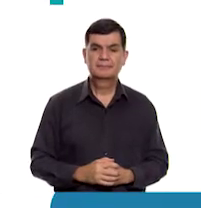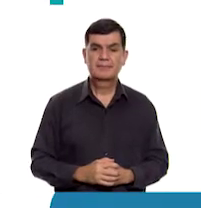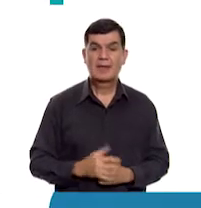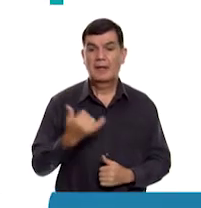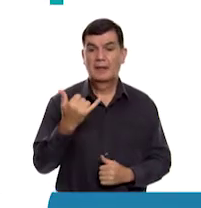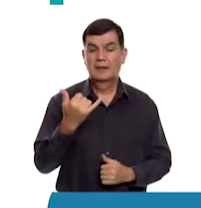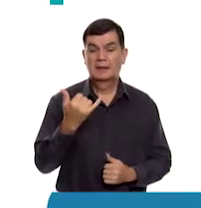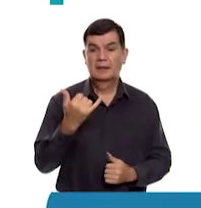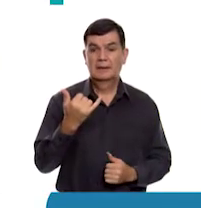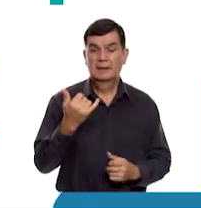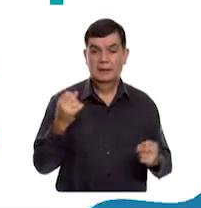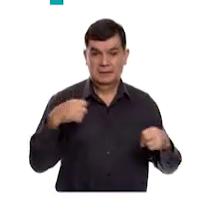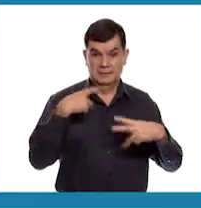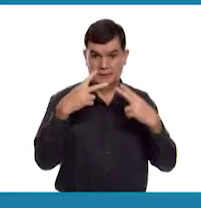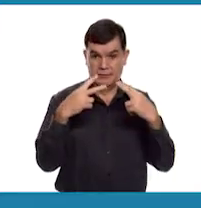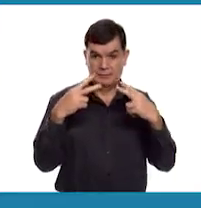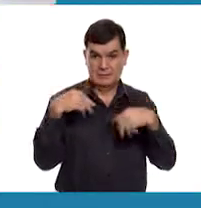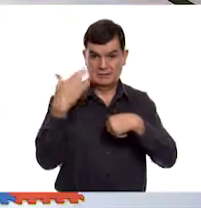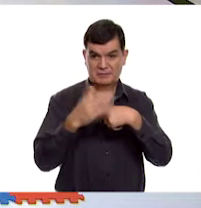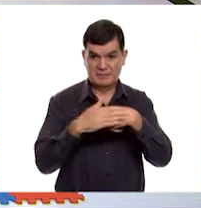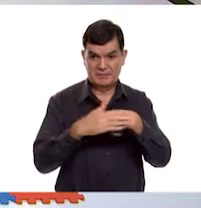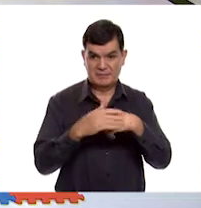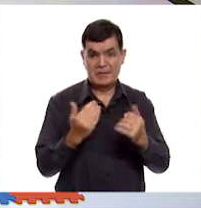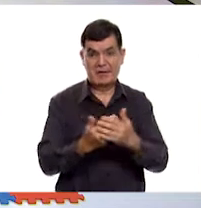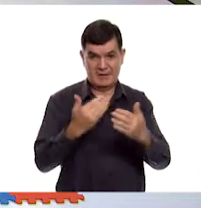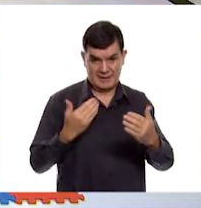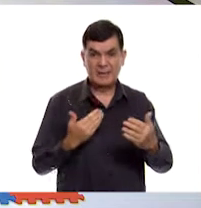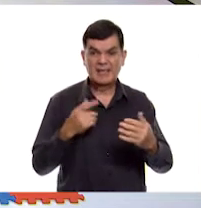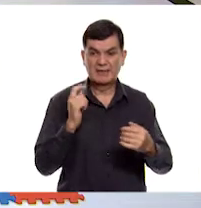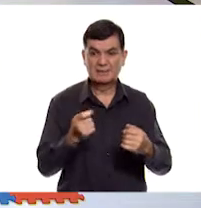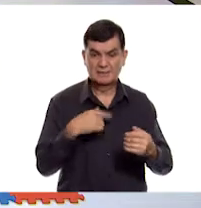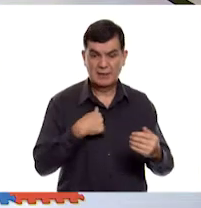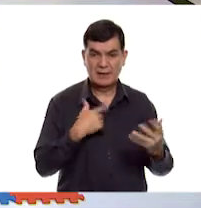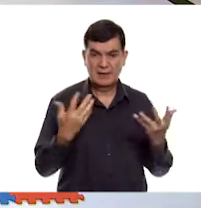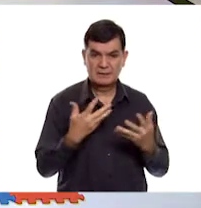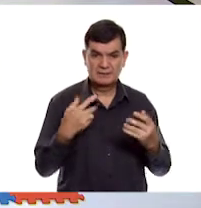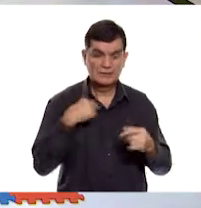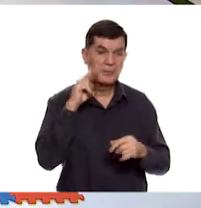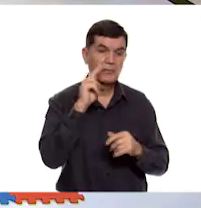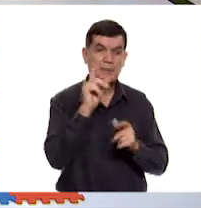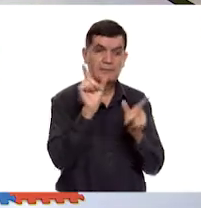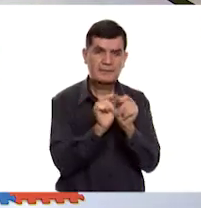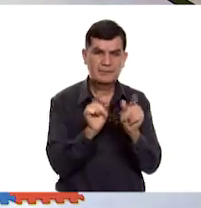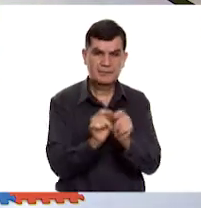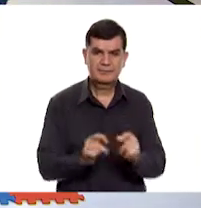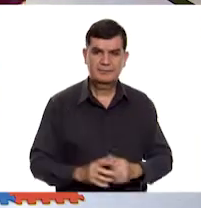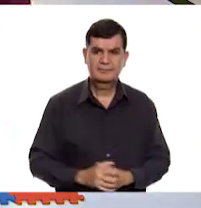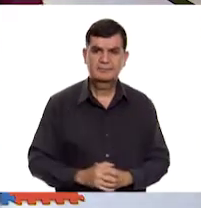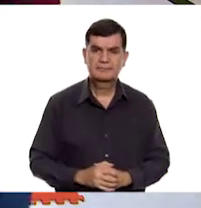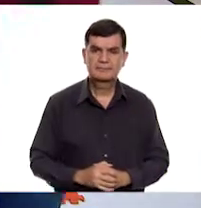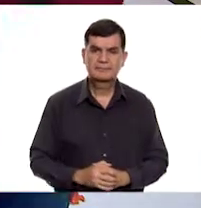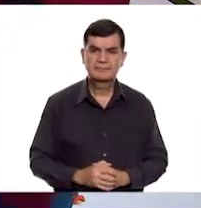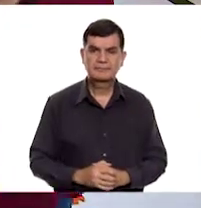Y nos vemos hasta la próxima. Pero antes, ¿qué les parece si vamos a ver la siguiente cápsula? Ven, ¡vamos a verla!